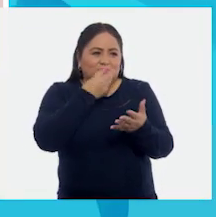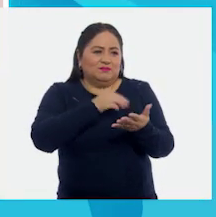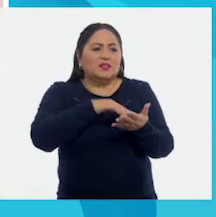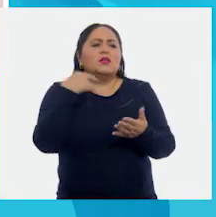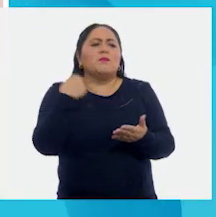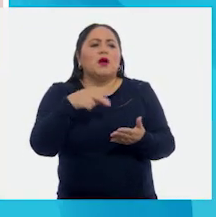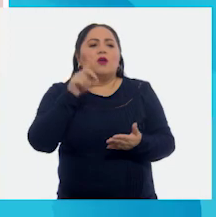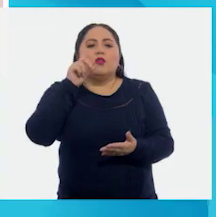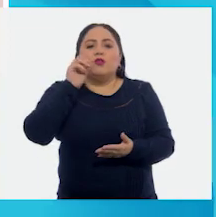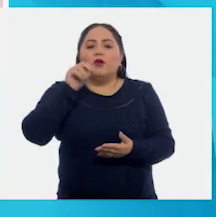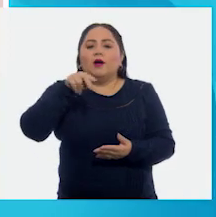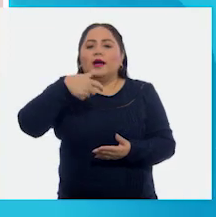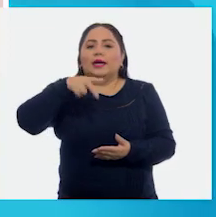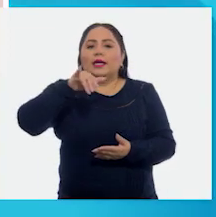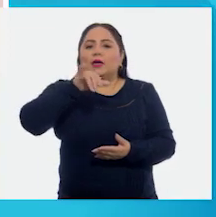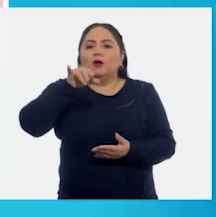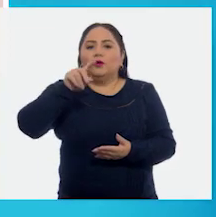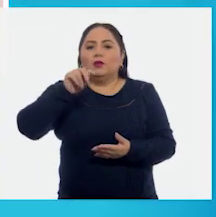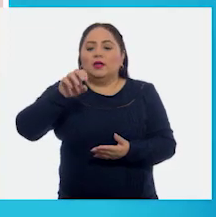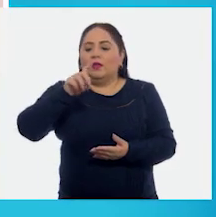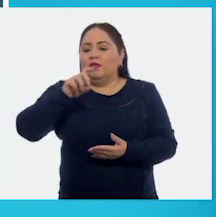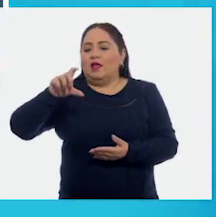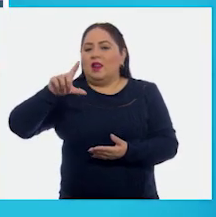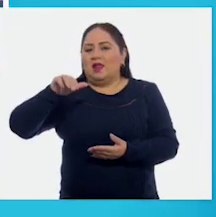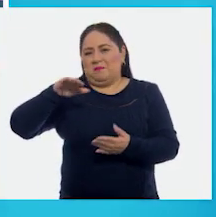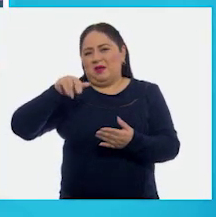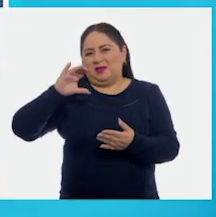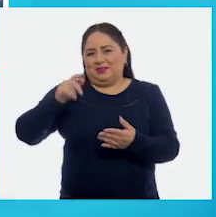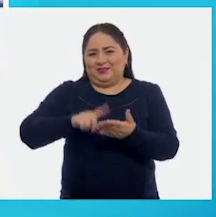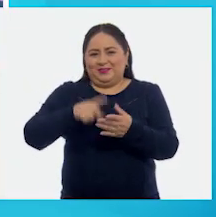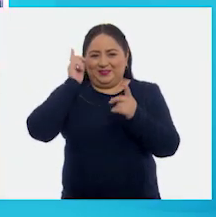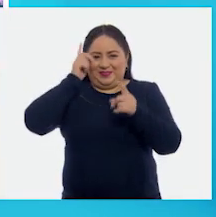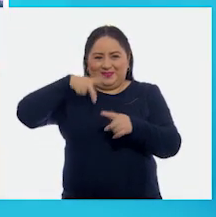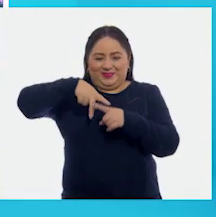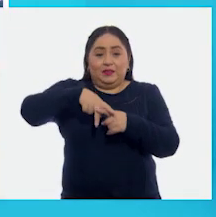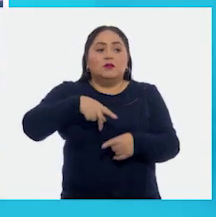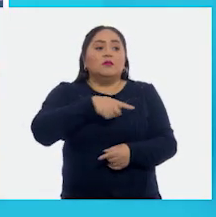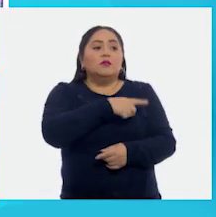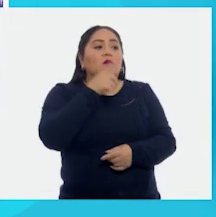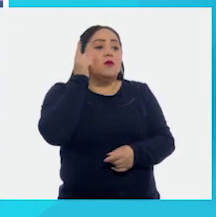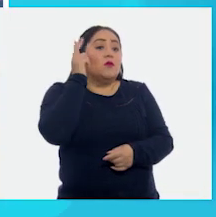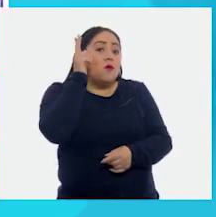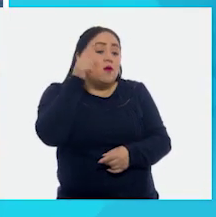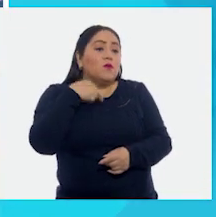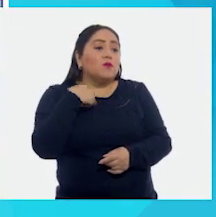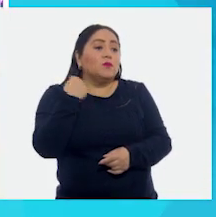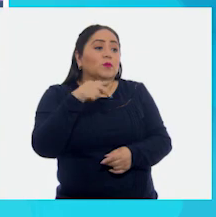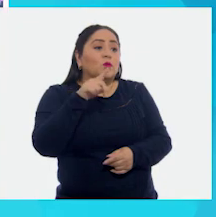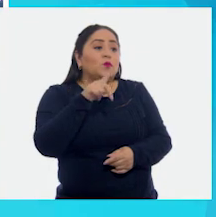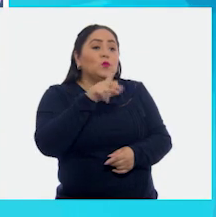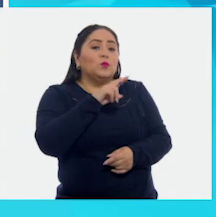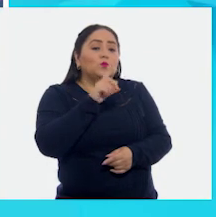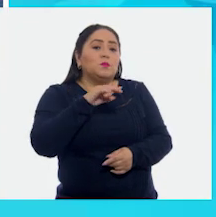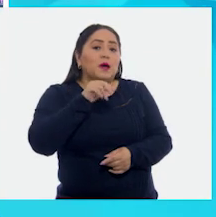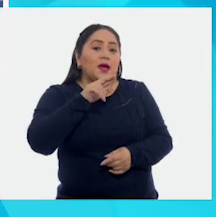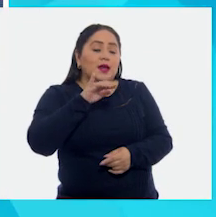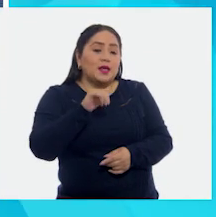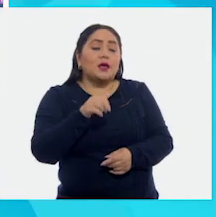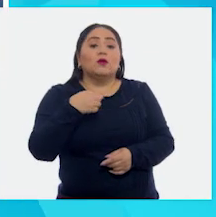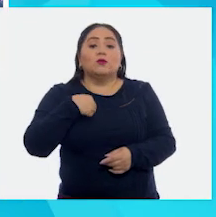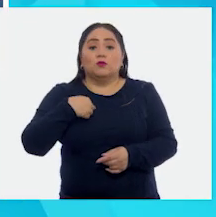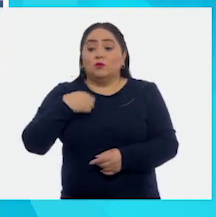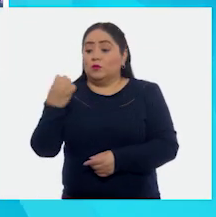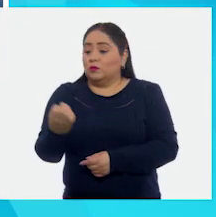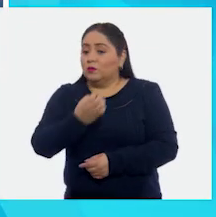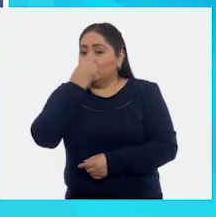Se llama Don Quijote de la Mancha. Hola, yo soy Luz María Vázquez Frías. Voy